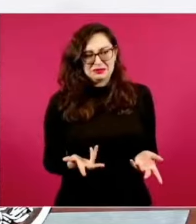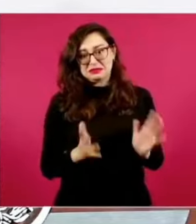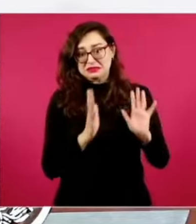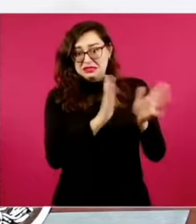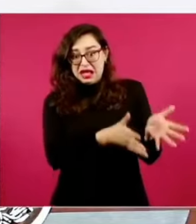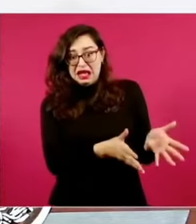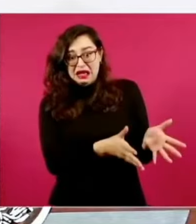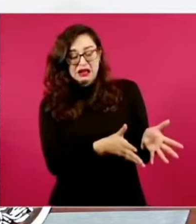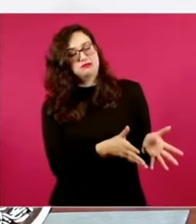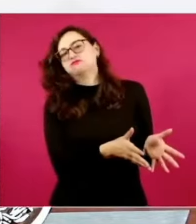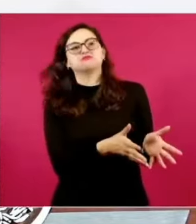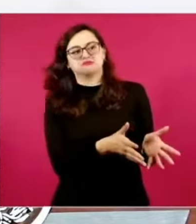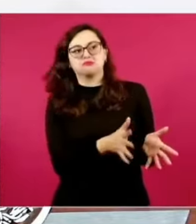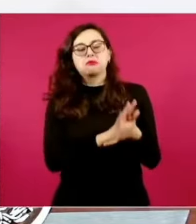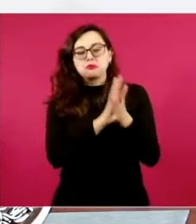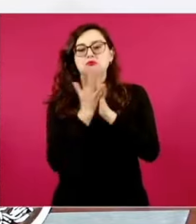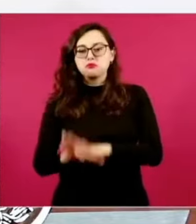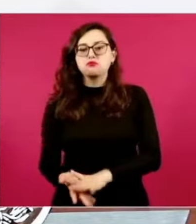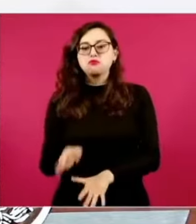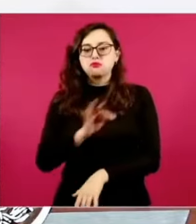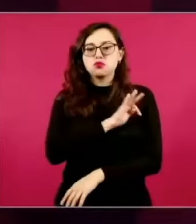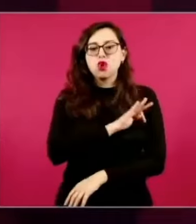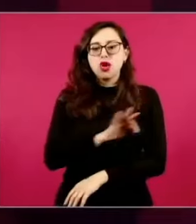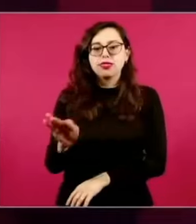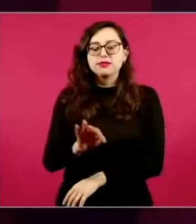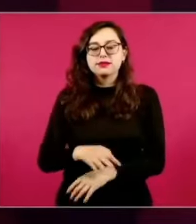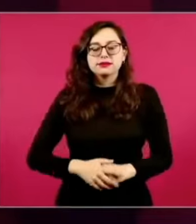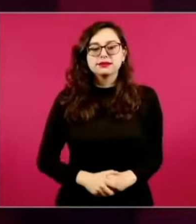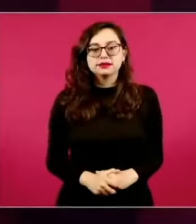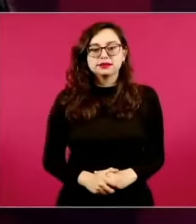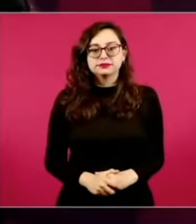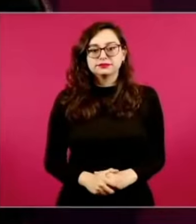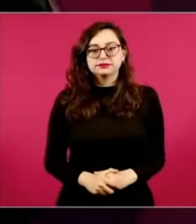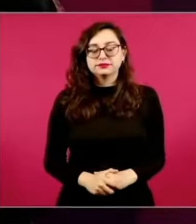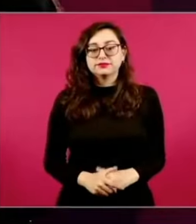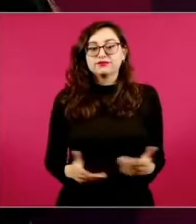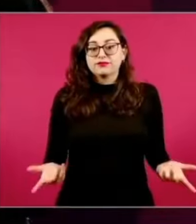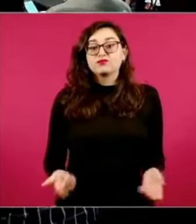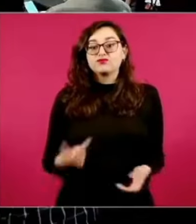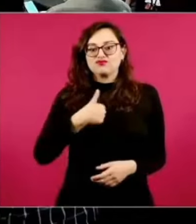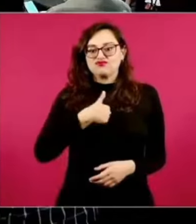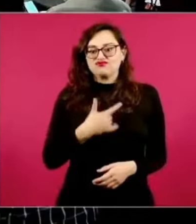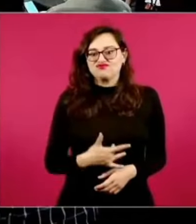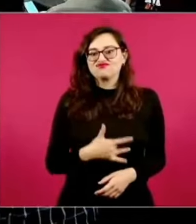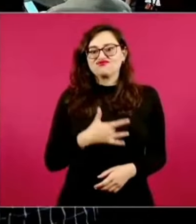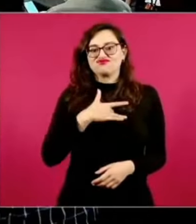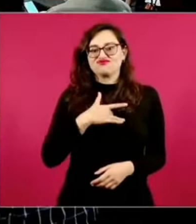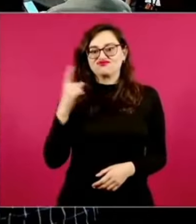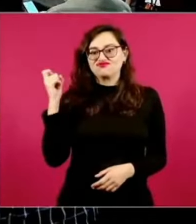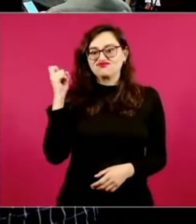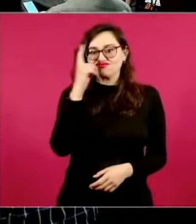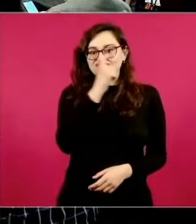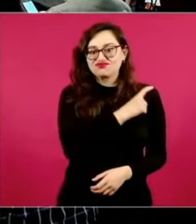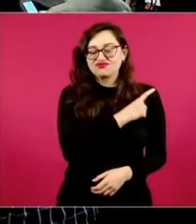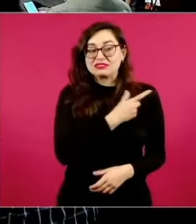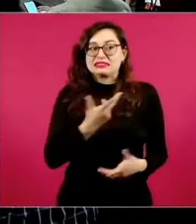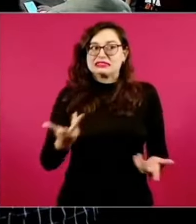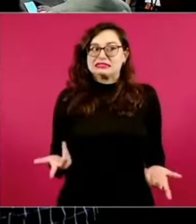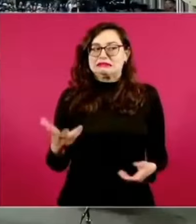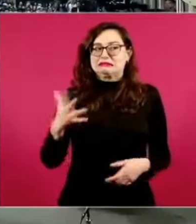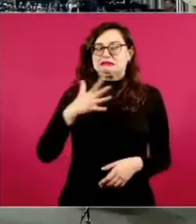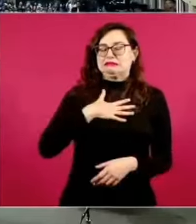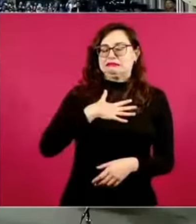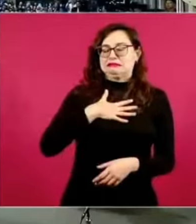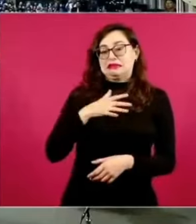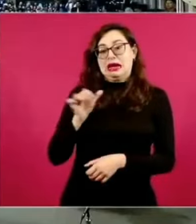Y en ese marco es muy difícil para mí hablar de esto porque vengo de Argentina y